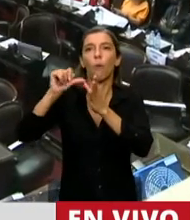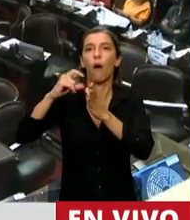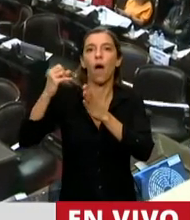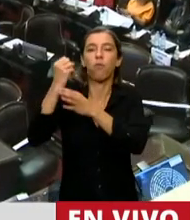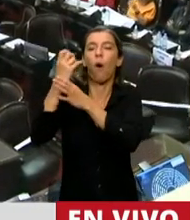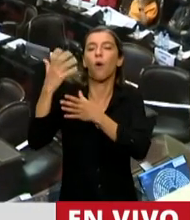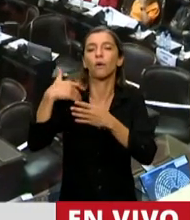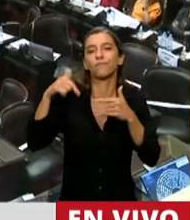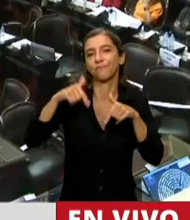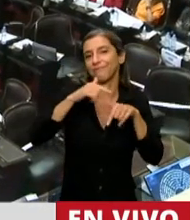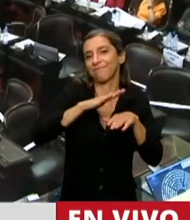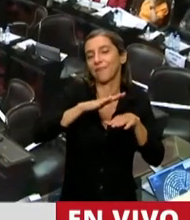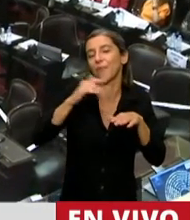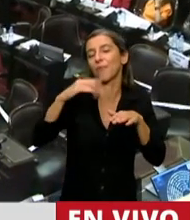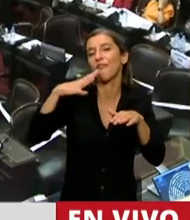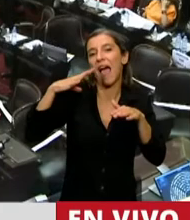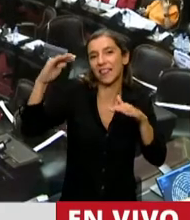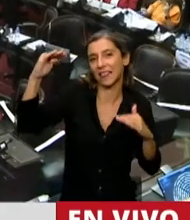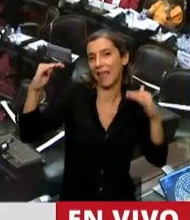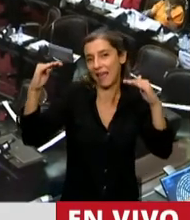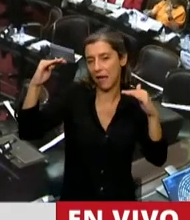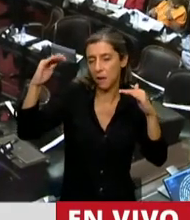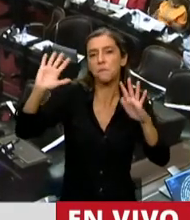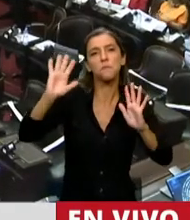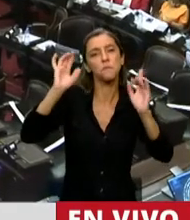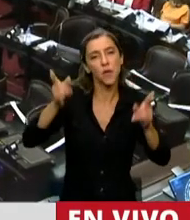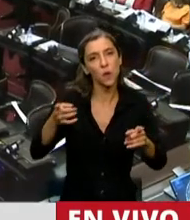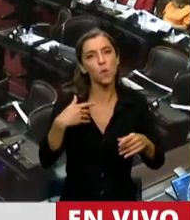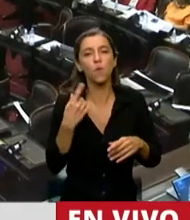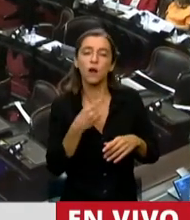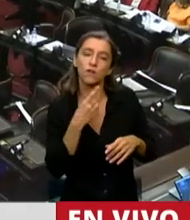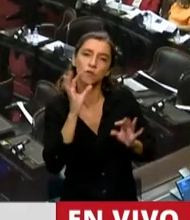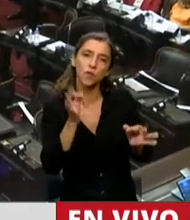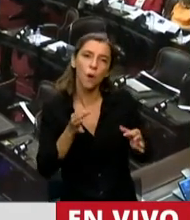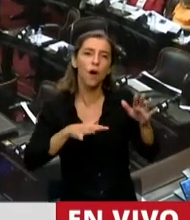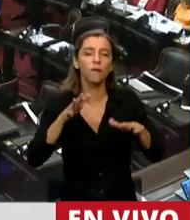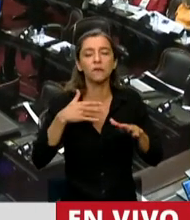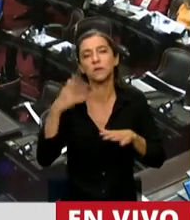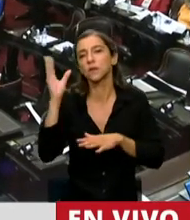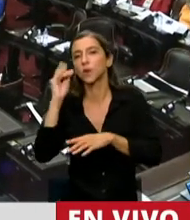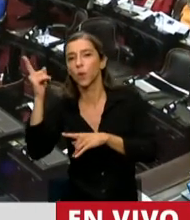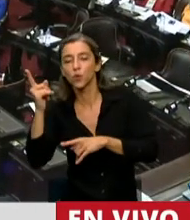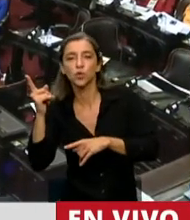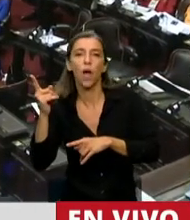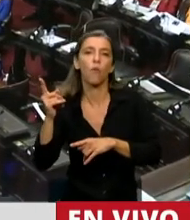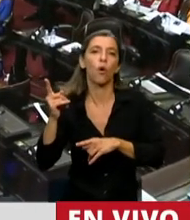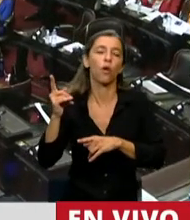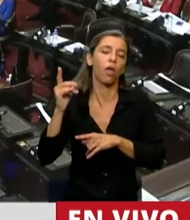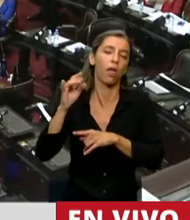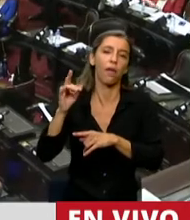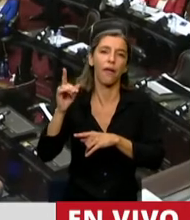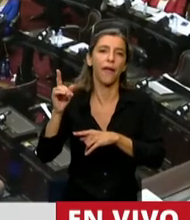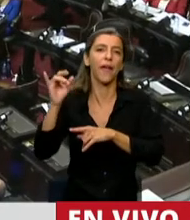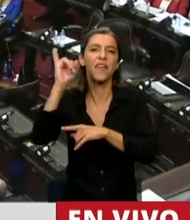Y el proyecto, en líneas generales, a veces solemos escuchar que Israel tiene el 4,54%